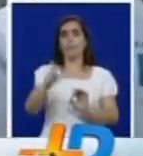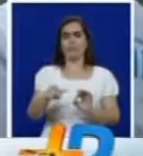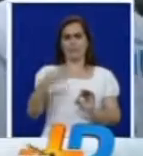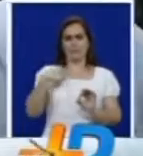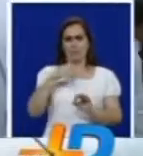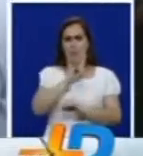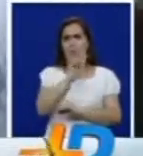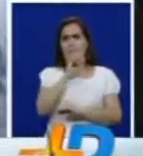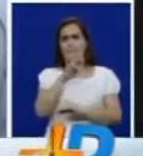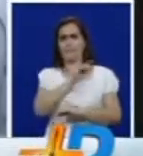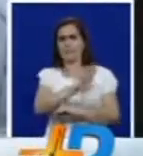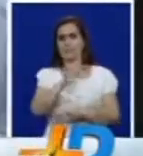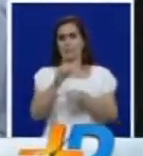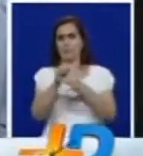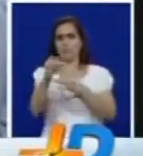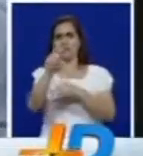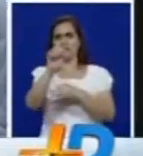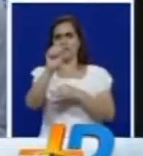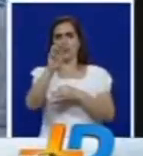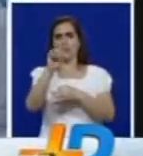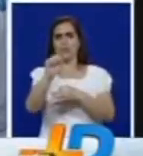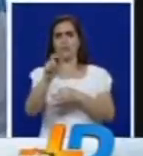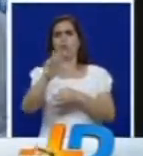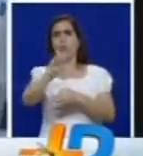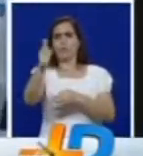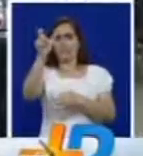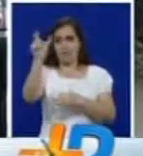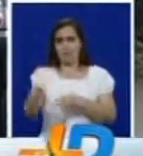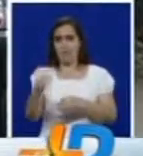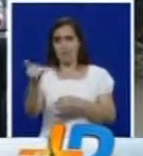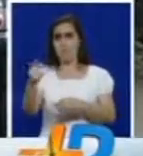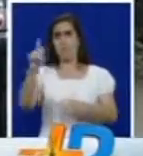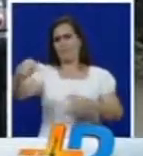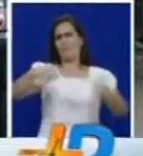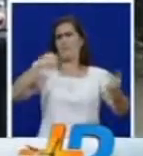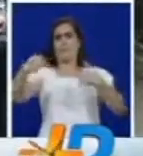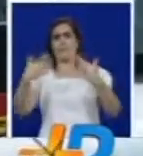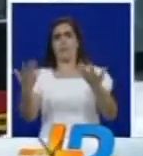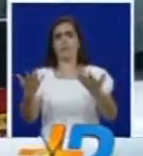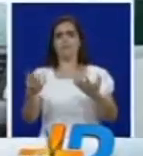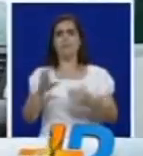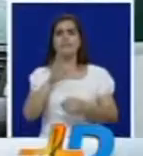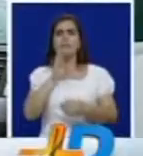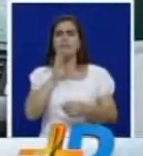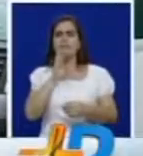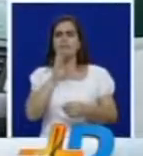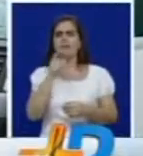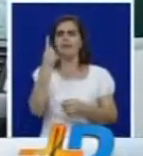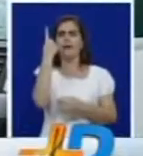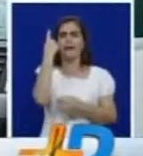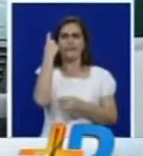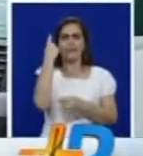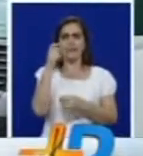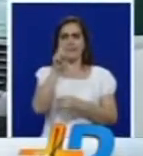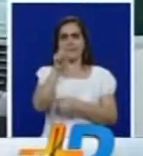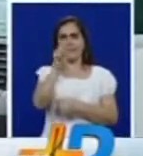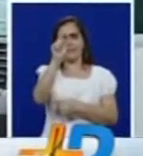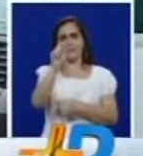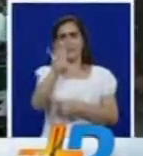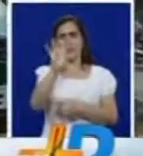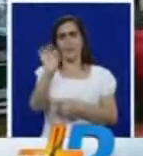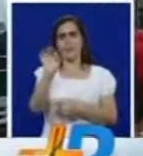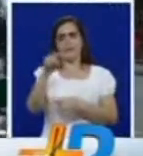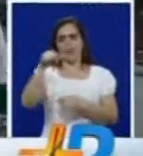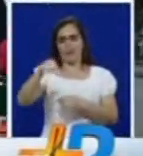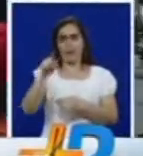UMATA, la Alcaldía de San Maní de Conariño y un CIVIL que se encontraban en este mismo sitio resultaron heridos. El atentado ocurrió pasada a las 6 y 40 de la tarde